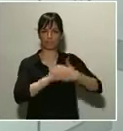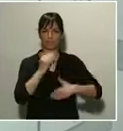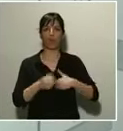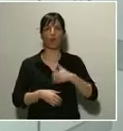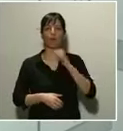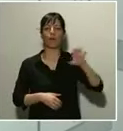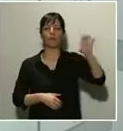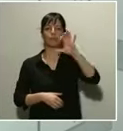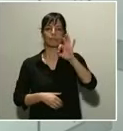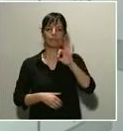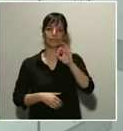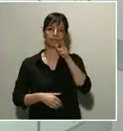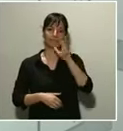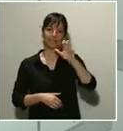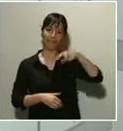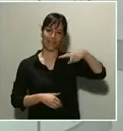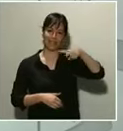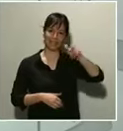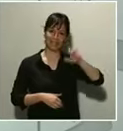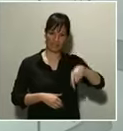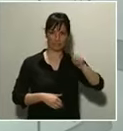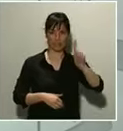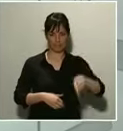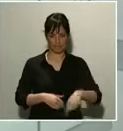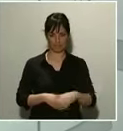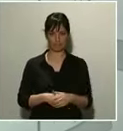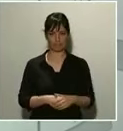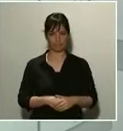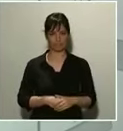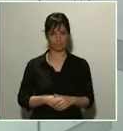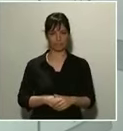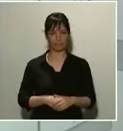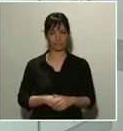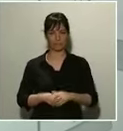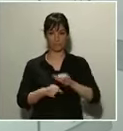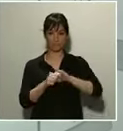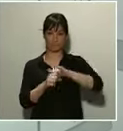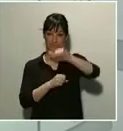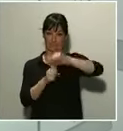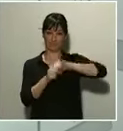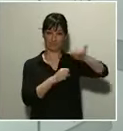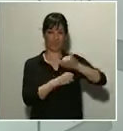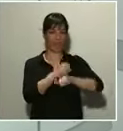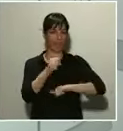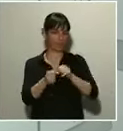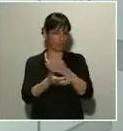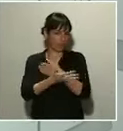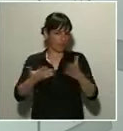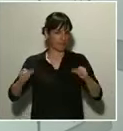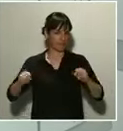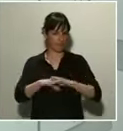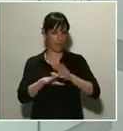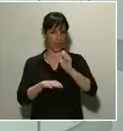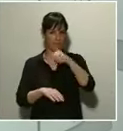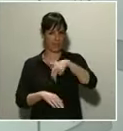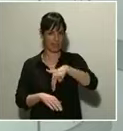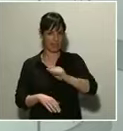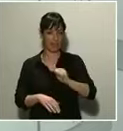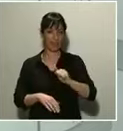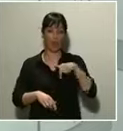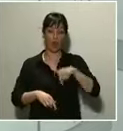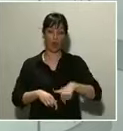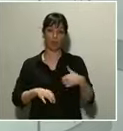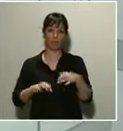Con relación al tráfico aéreo, en los grandes aeropuertos de la red de AENA, las operaciones programadas para hoy son